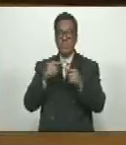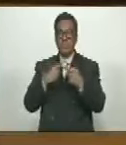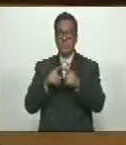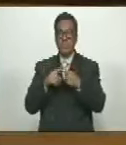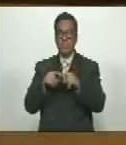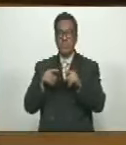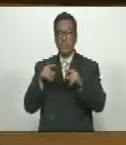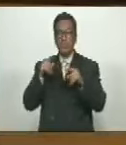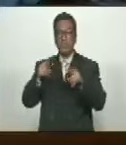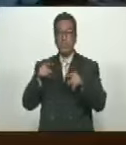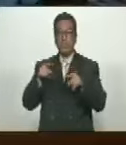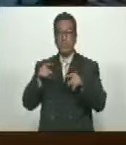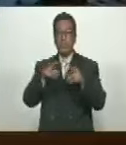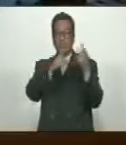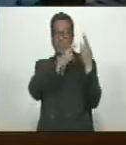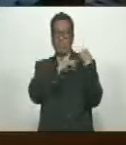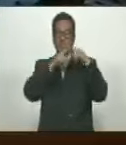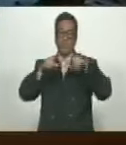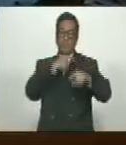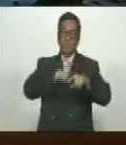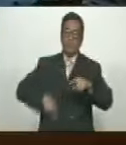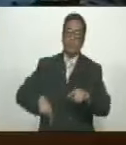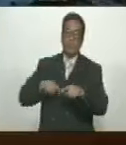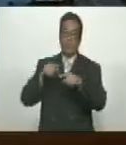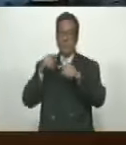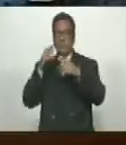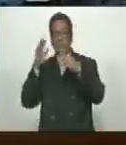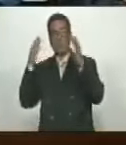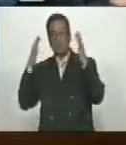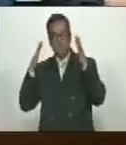soy presidente encargado interino no sé qué cosa